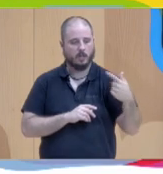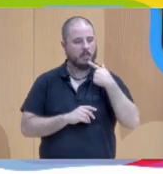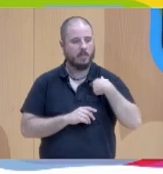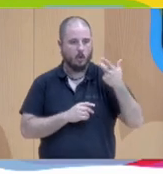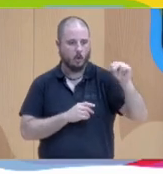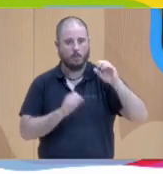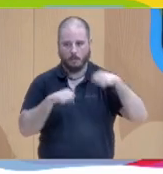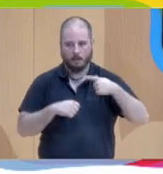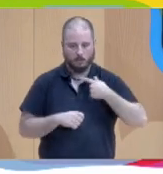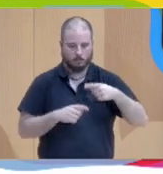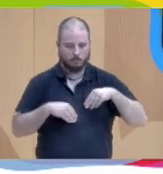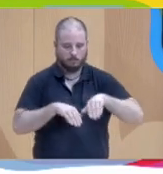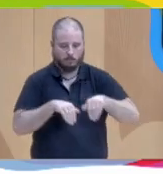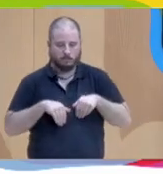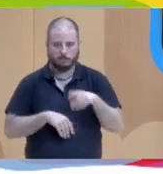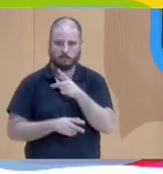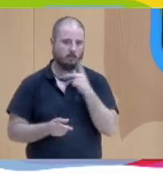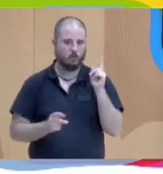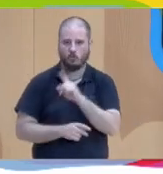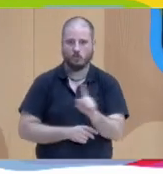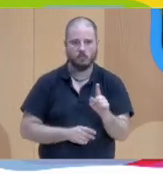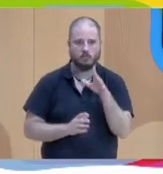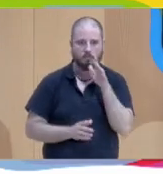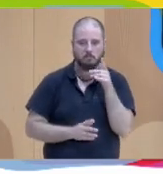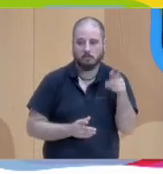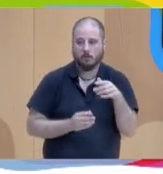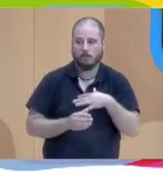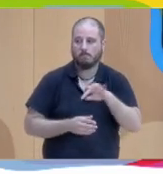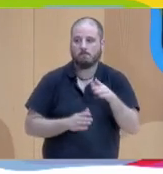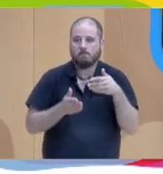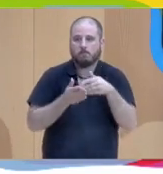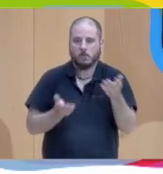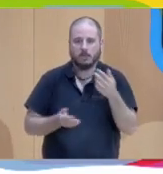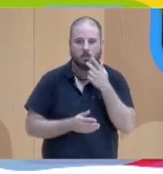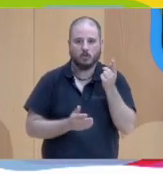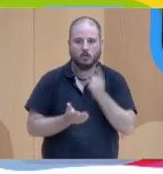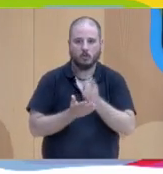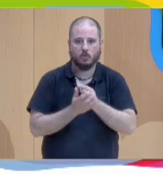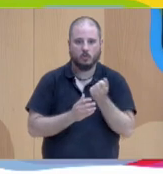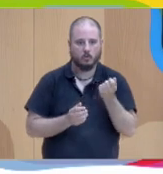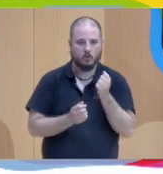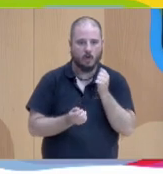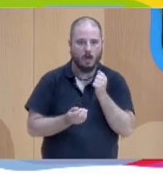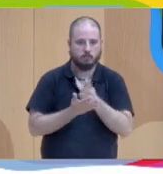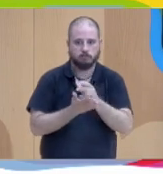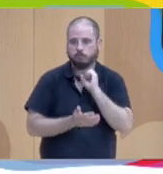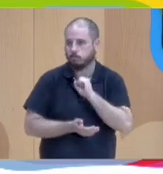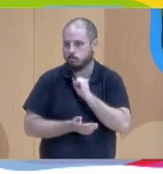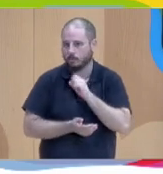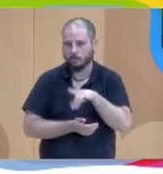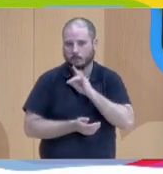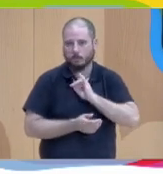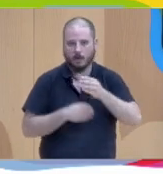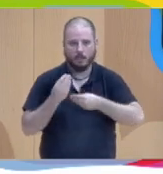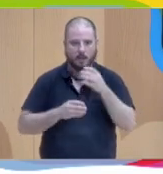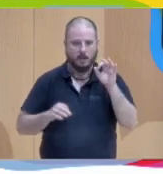Que las dificultades van a estar, pero por suerte, como suelo decir yo, esto es un poco como la homeopatía, como muy mal no te hace nada, ¿no? Con lo cual,